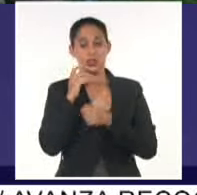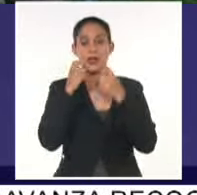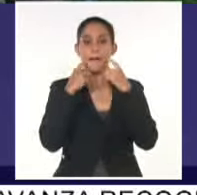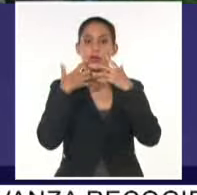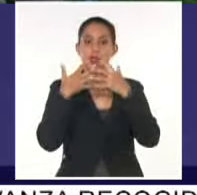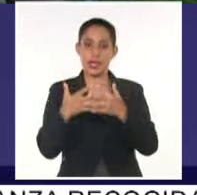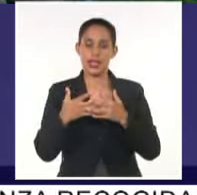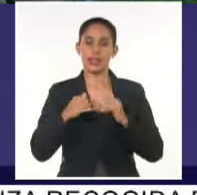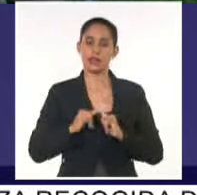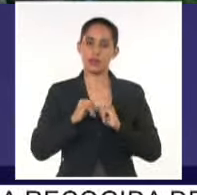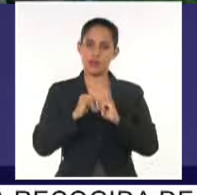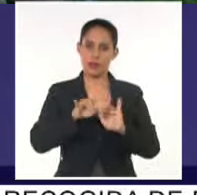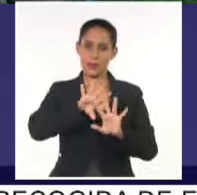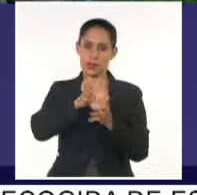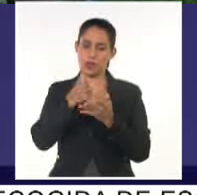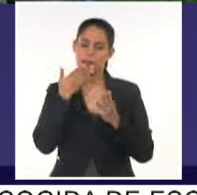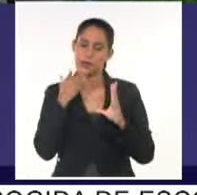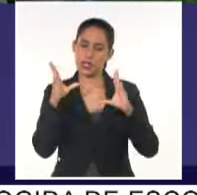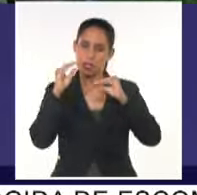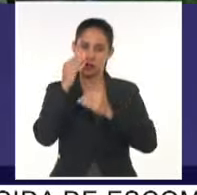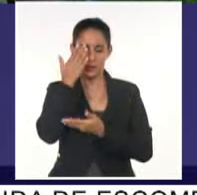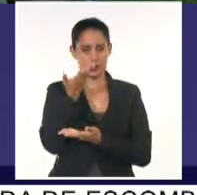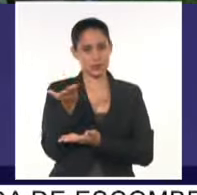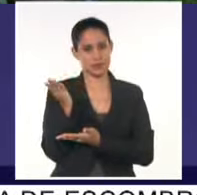nos actualiza. Buenas noches, Sandra, adelante.